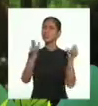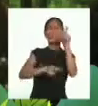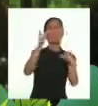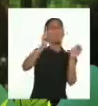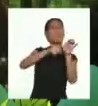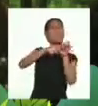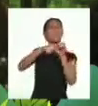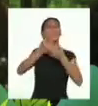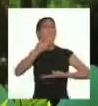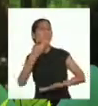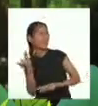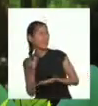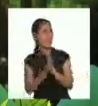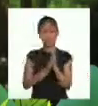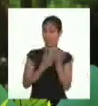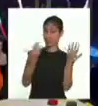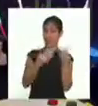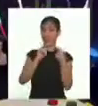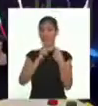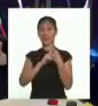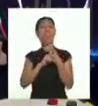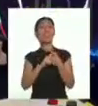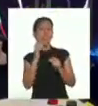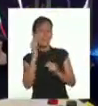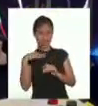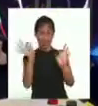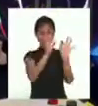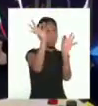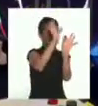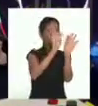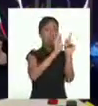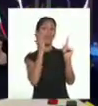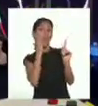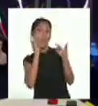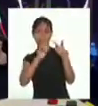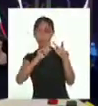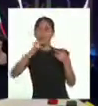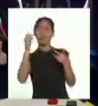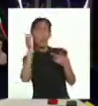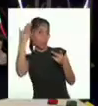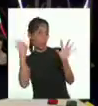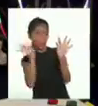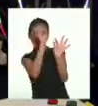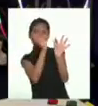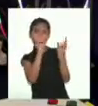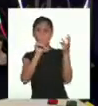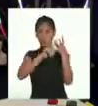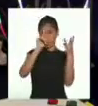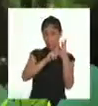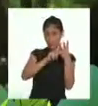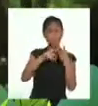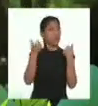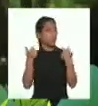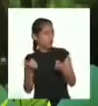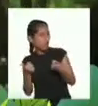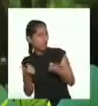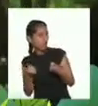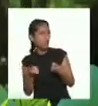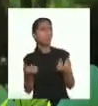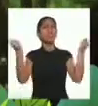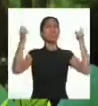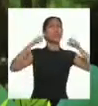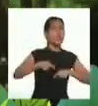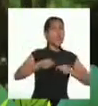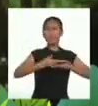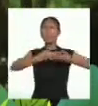recuerdan de la historia? A la madre de las tejedoras, a una mujer tejedora y a los jeans. ¿Cuándo y